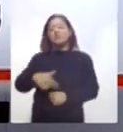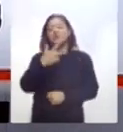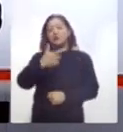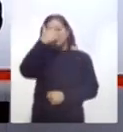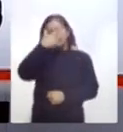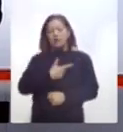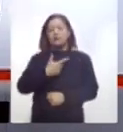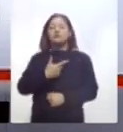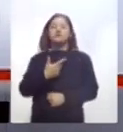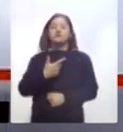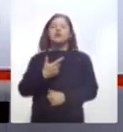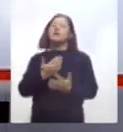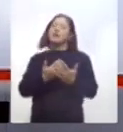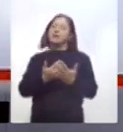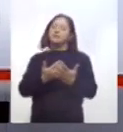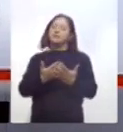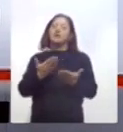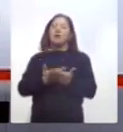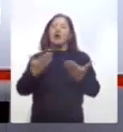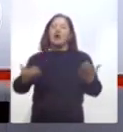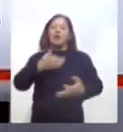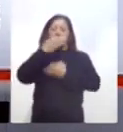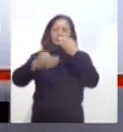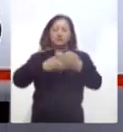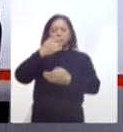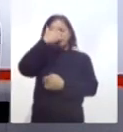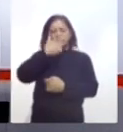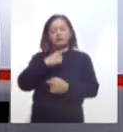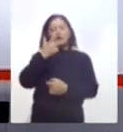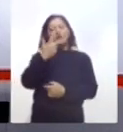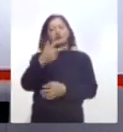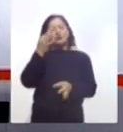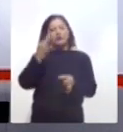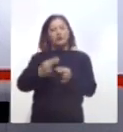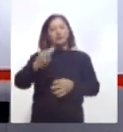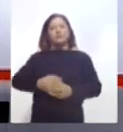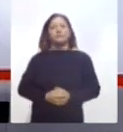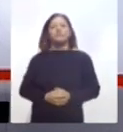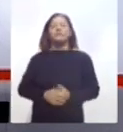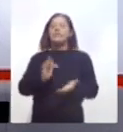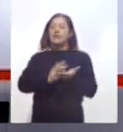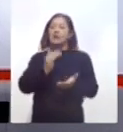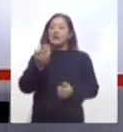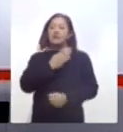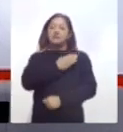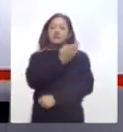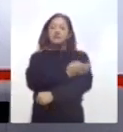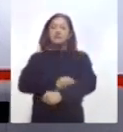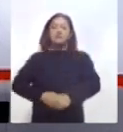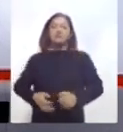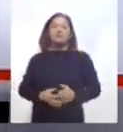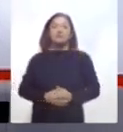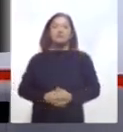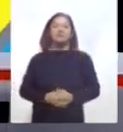8 de la noche lo espero en la tercera emisión de Ahora Noticias. Gracias, buena tarde.